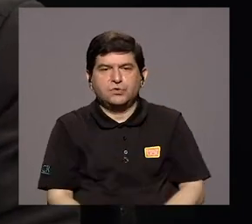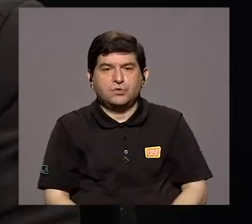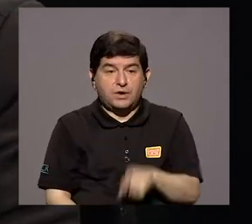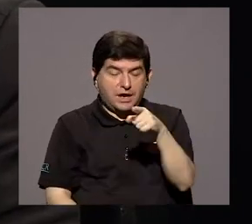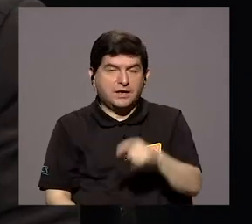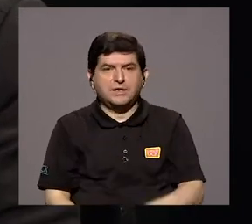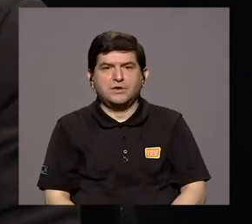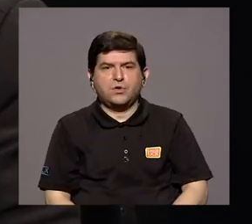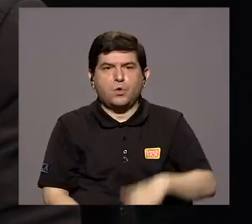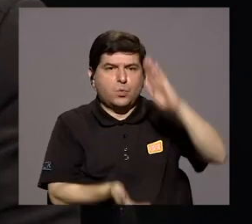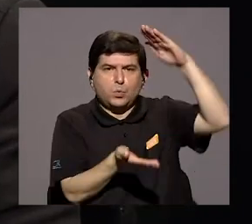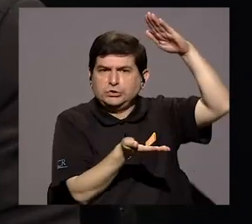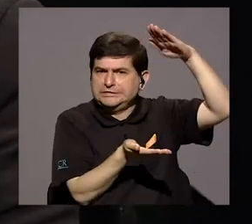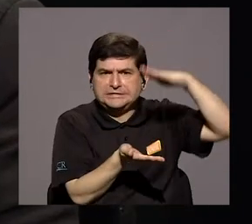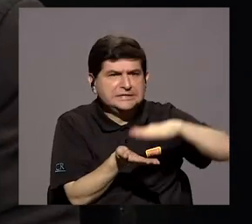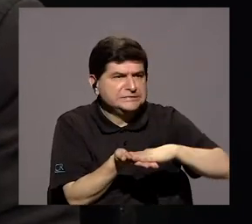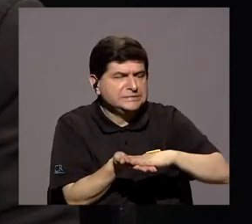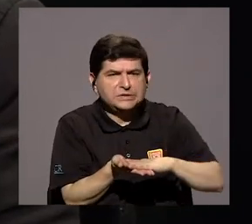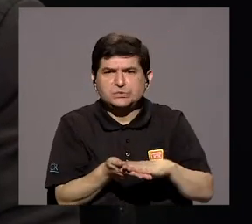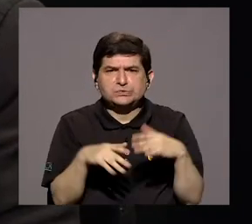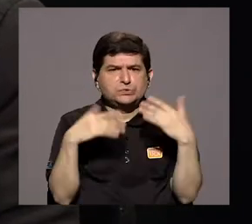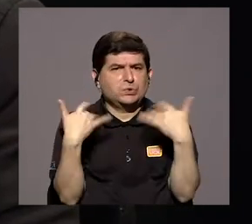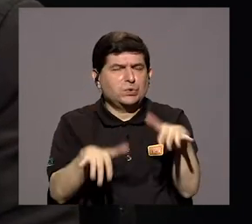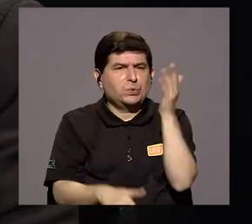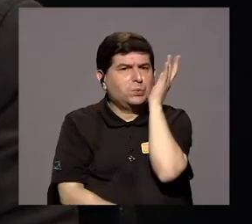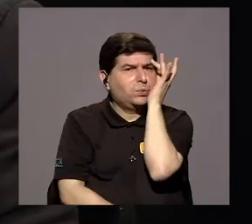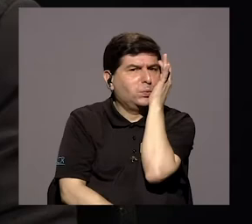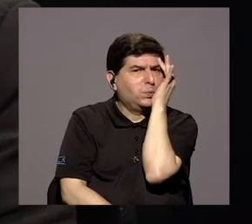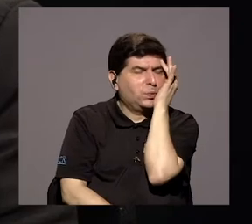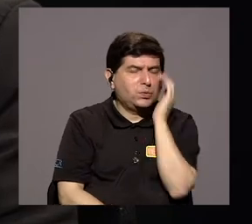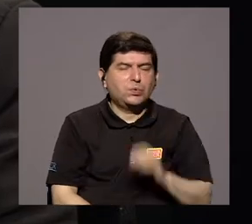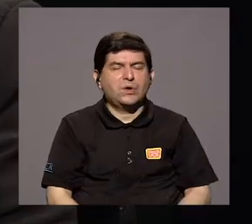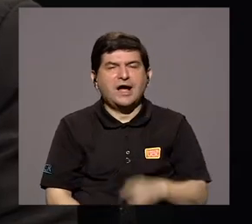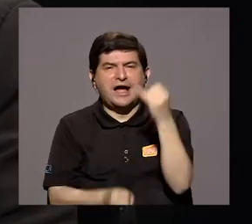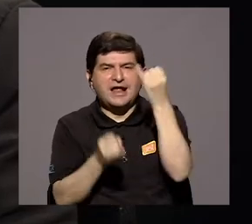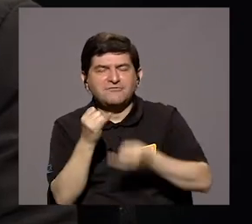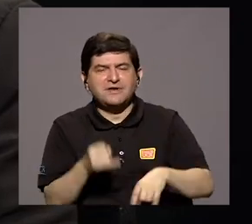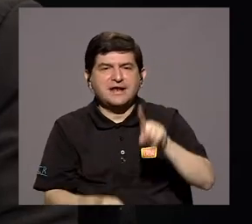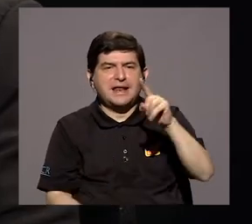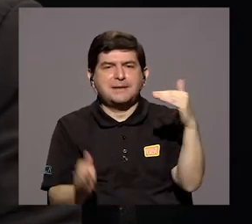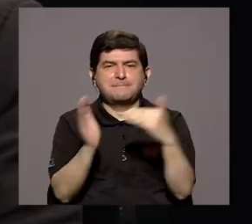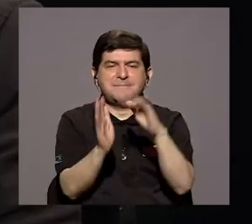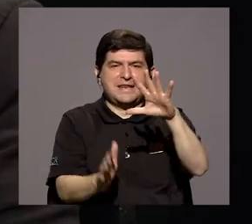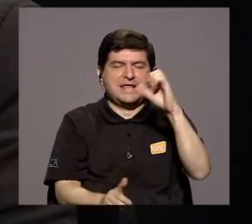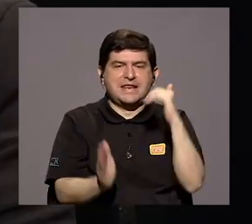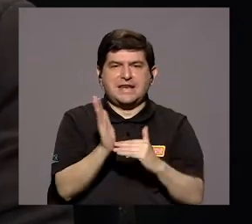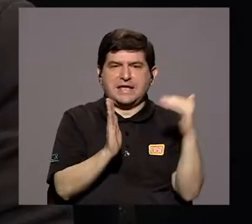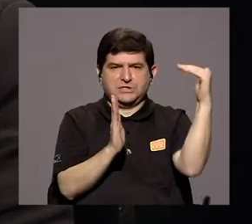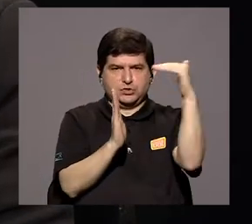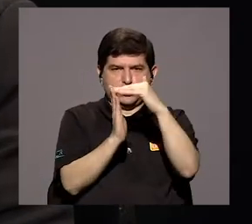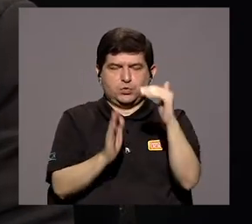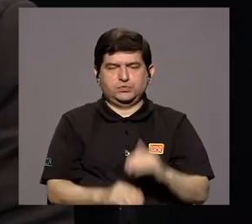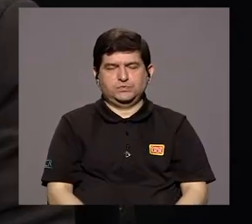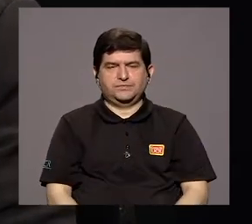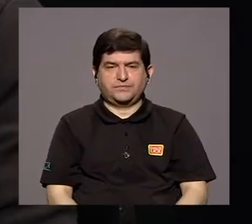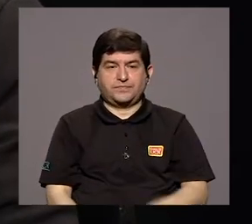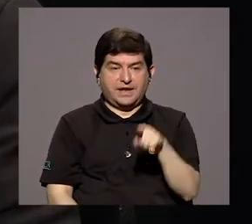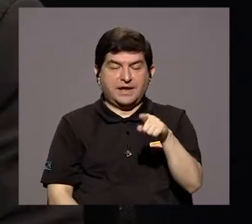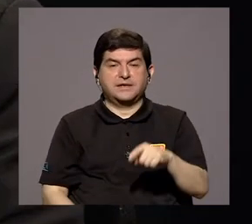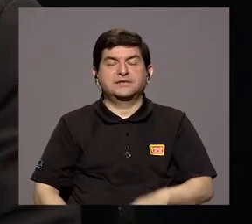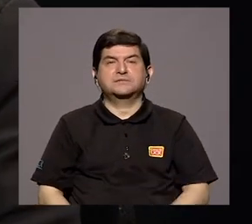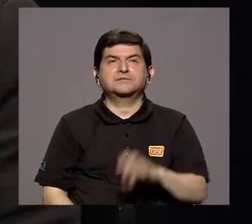¿verdad? Bastantes preocupantes a un recorte final de 1.500 millones. Eso nos da un escenario